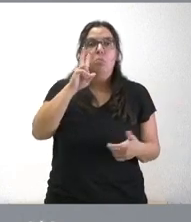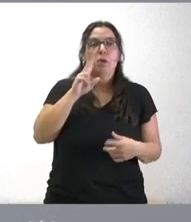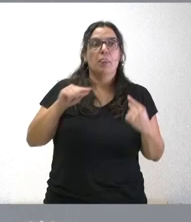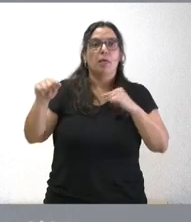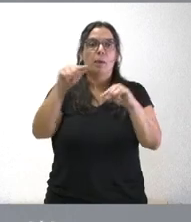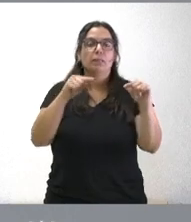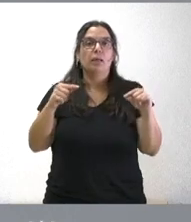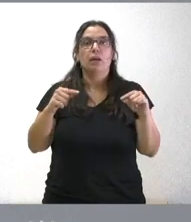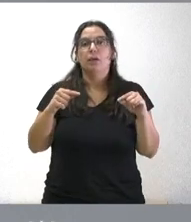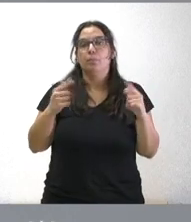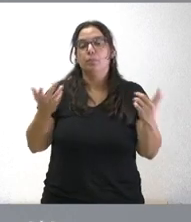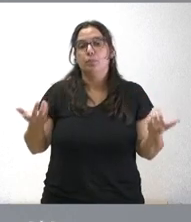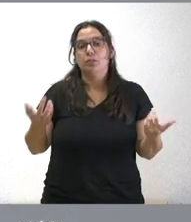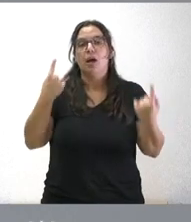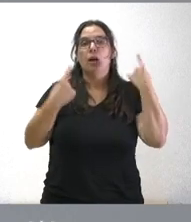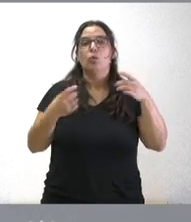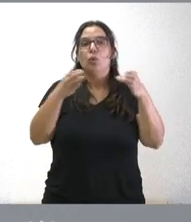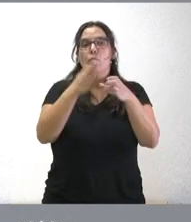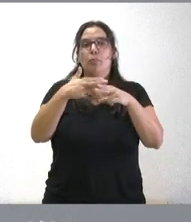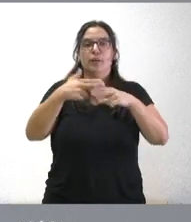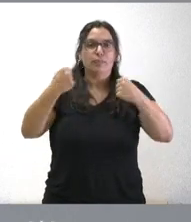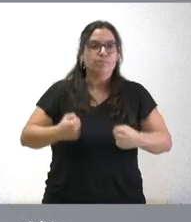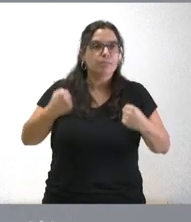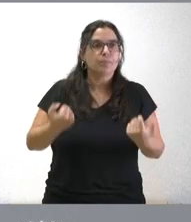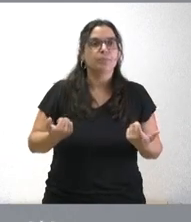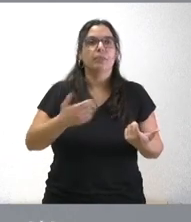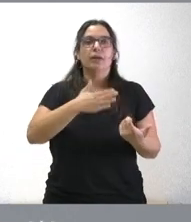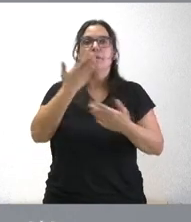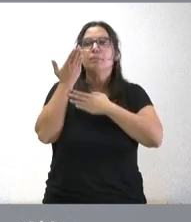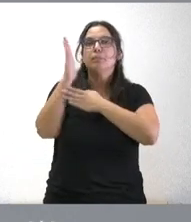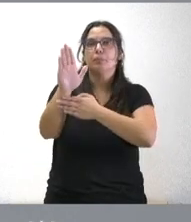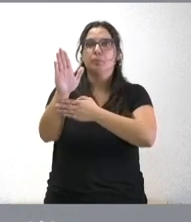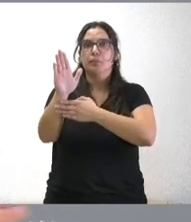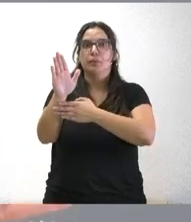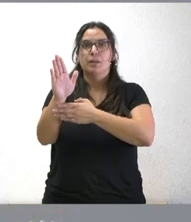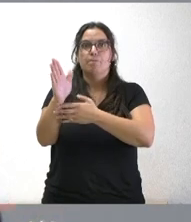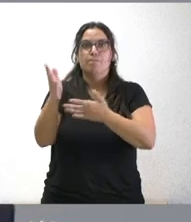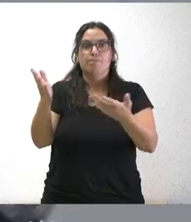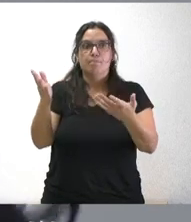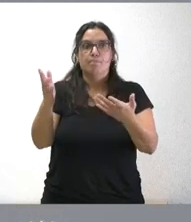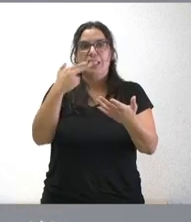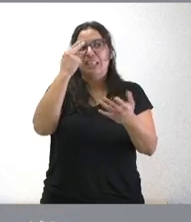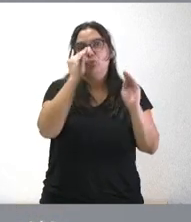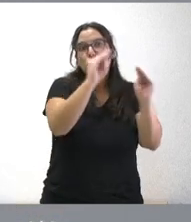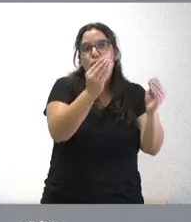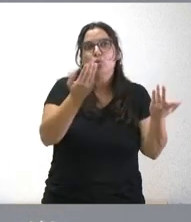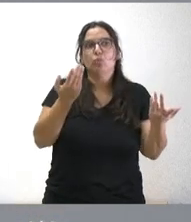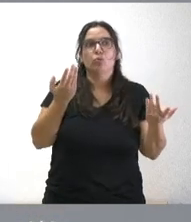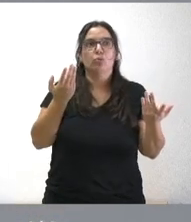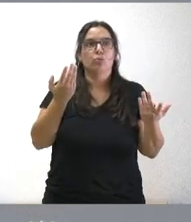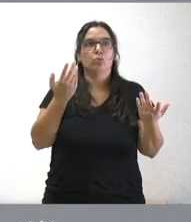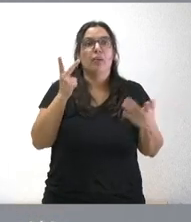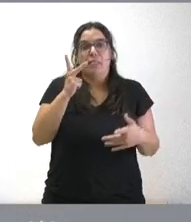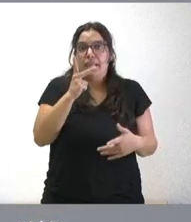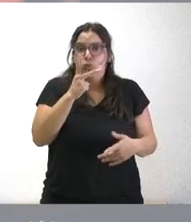insistencia a algunos grupos políticos por ejemplo que planteaban cuestiones que están en su interés y en su derecho